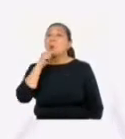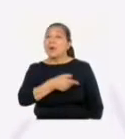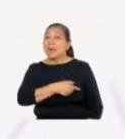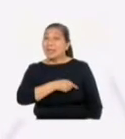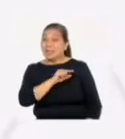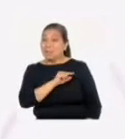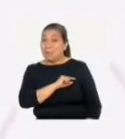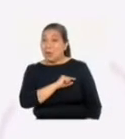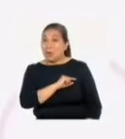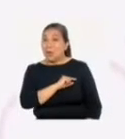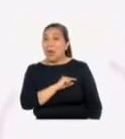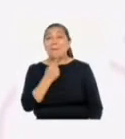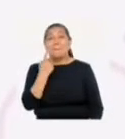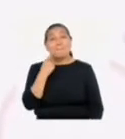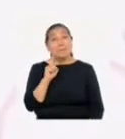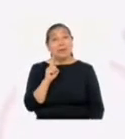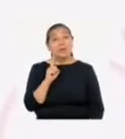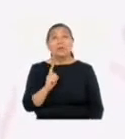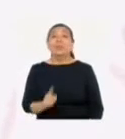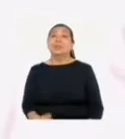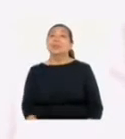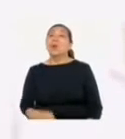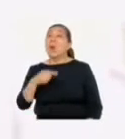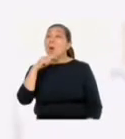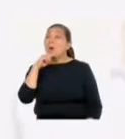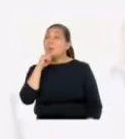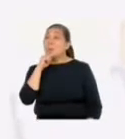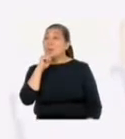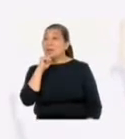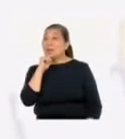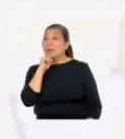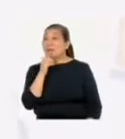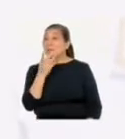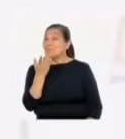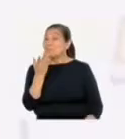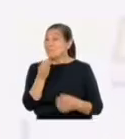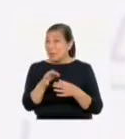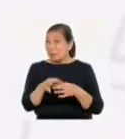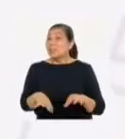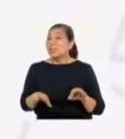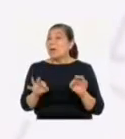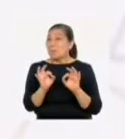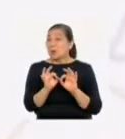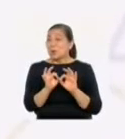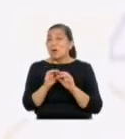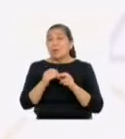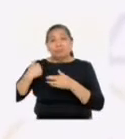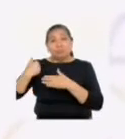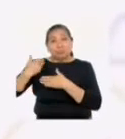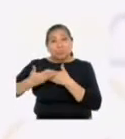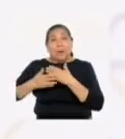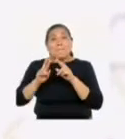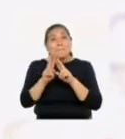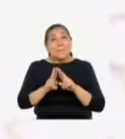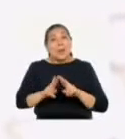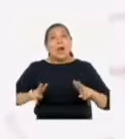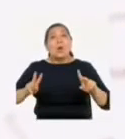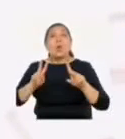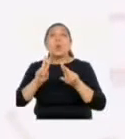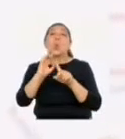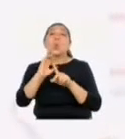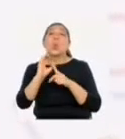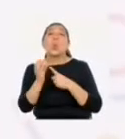mujeres españolas. A pesar de su escaso número, las mujeres españolas jugaron un papel importante en la reproducción de los valores